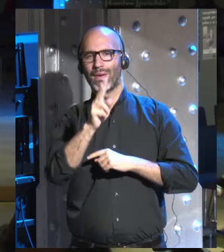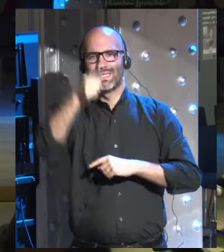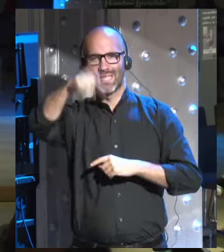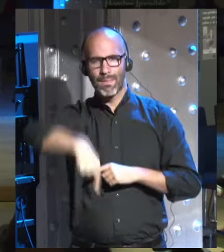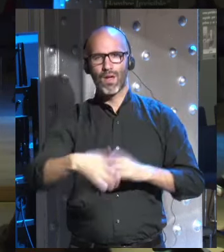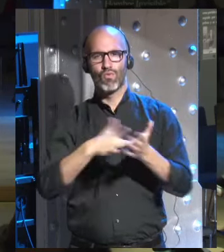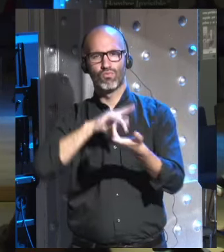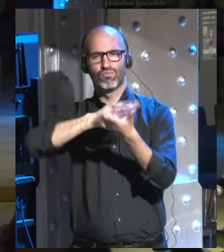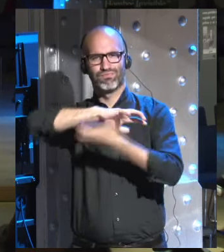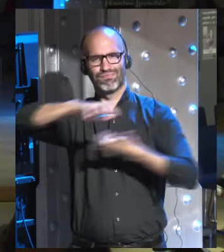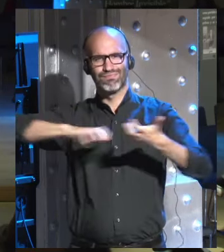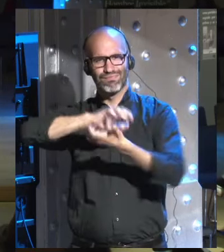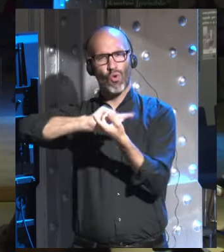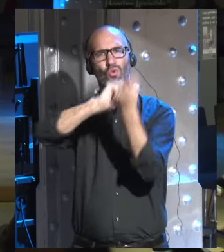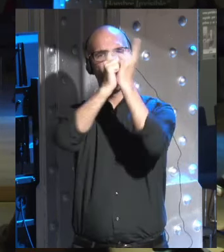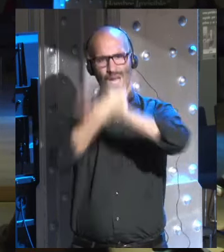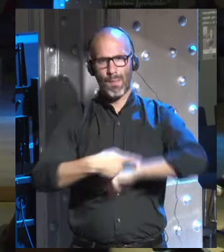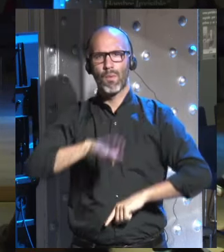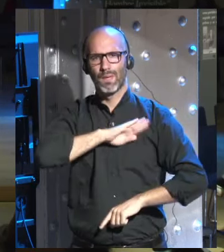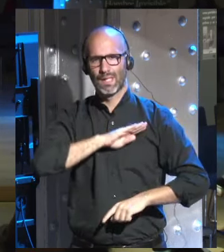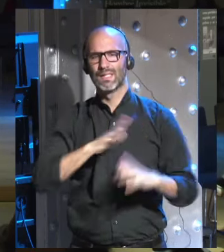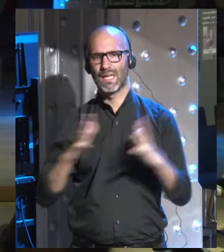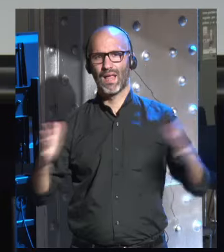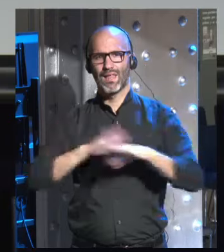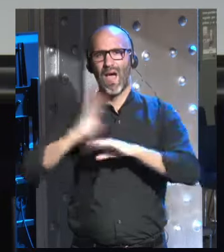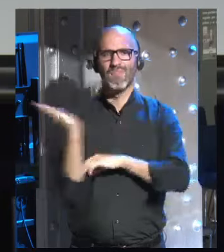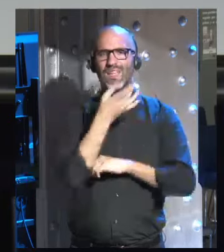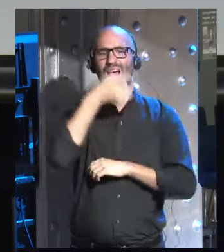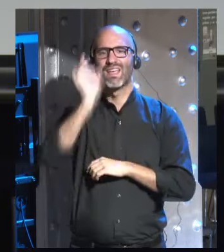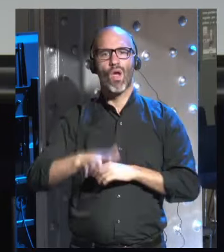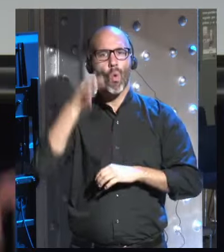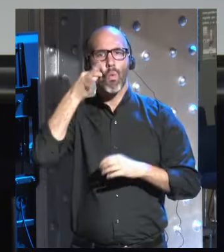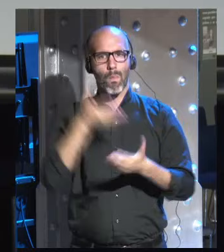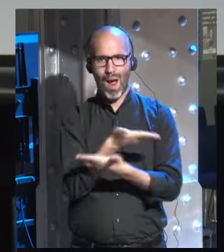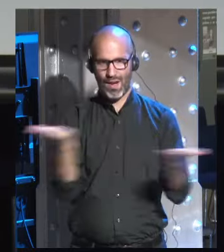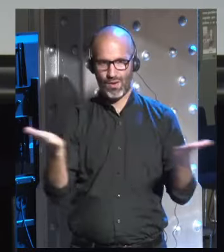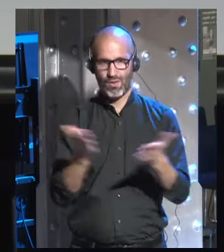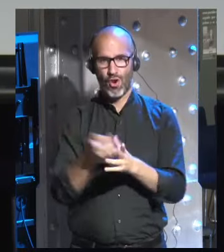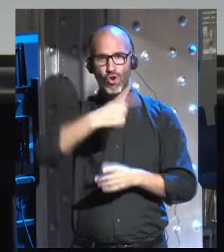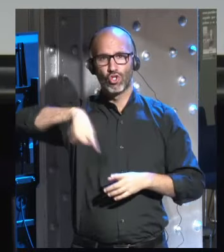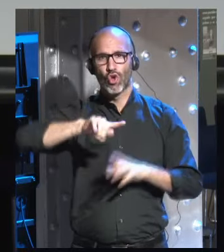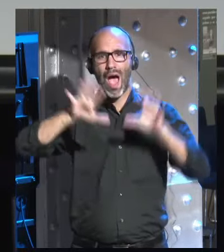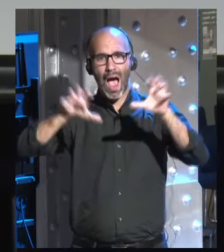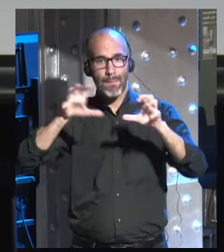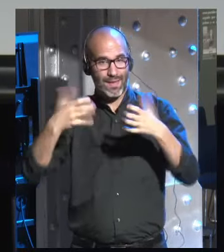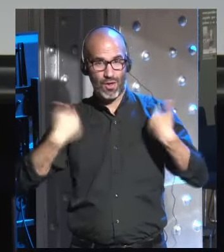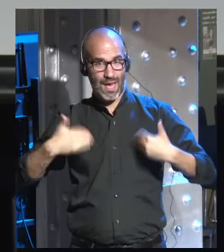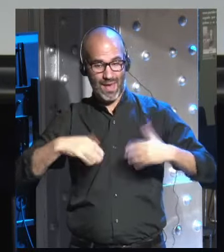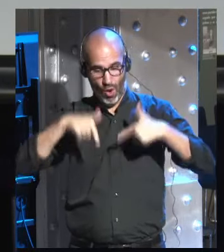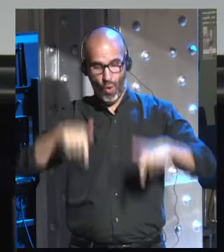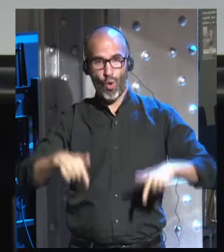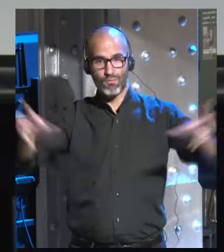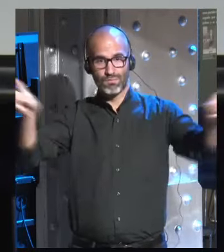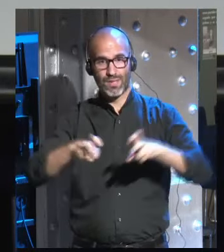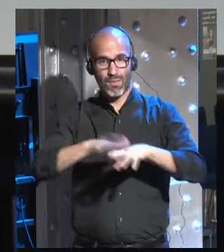una gran revolución que afectará a la propia humanidad. Aprenderemos, ya estamos hoy